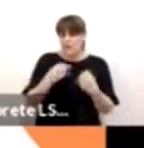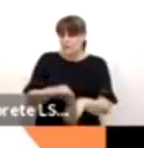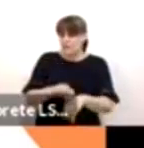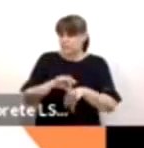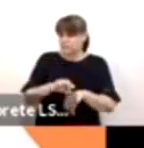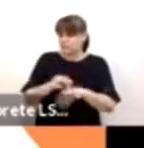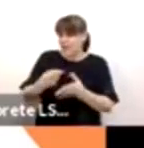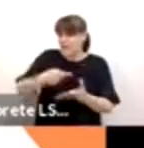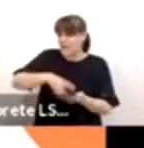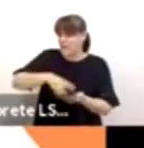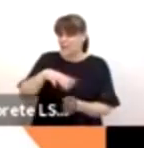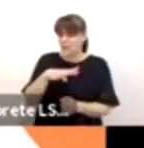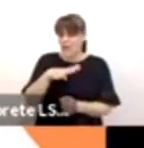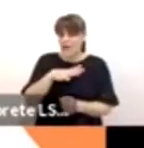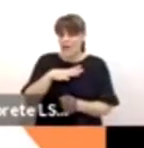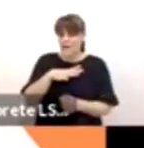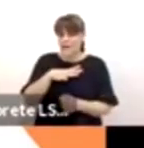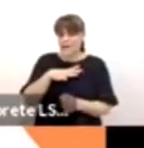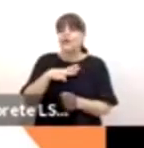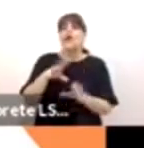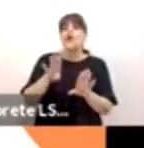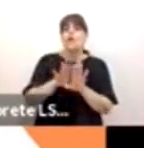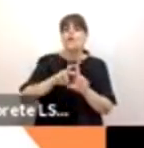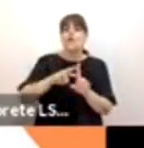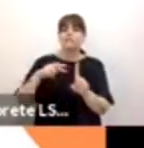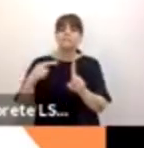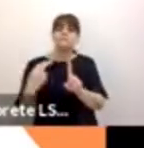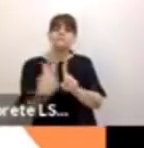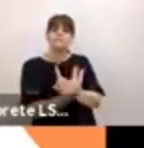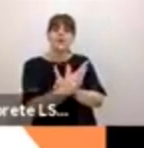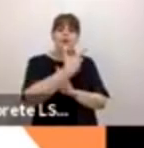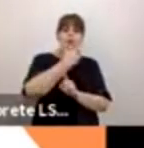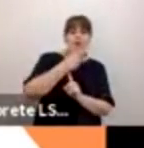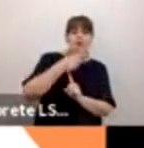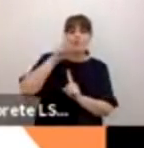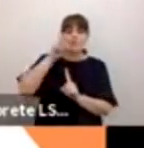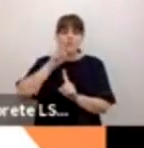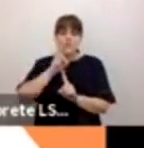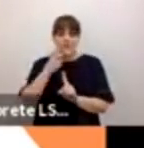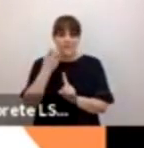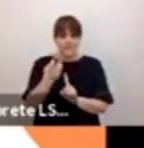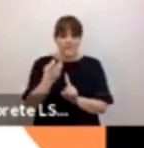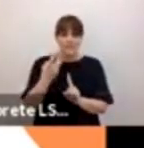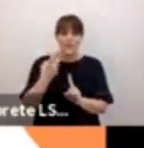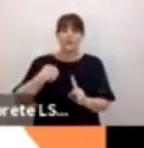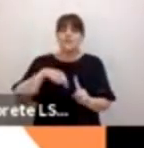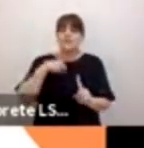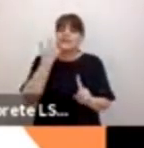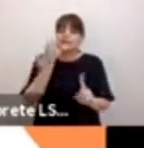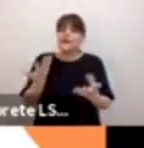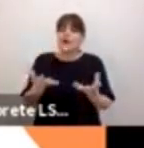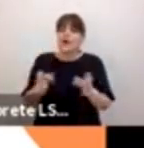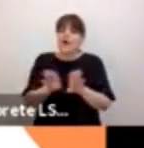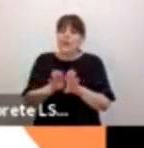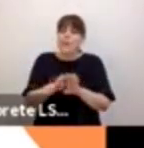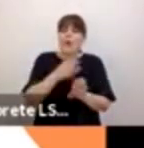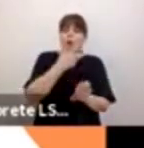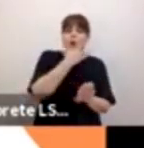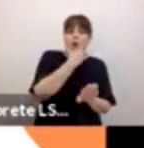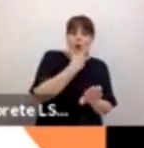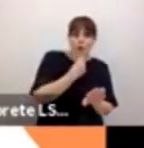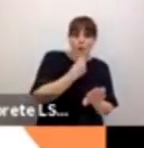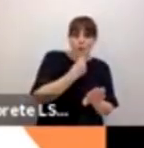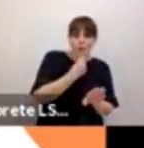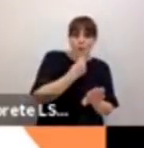perspectiva de género con énfasis en las masculinidades. Es lo que buscamos, integrar a los varones de